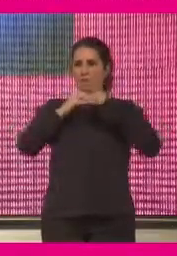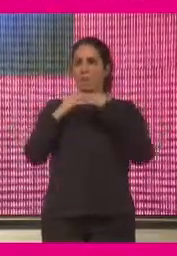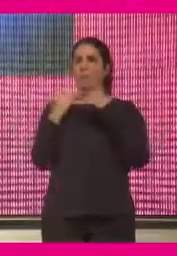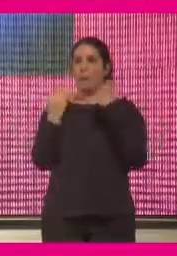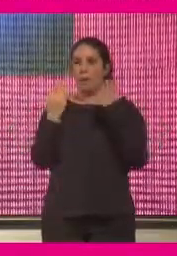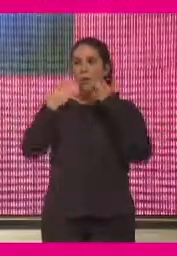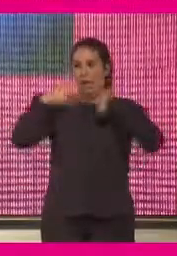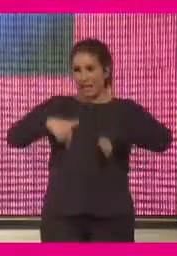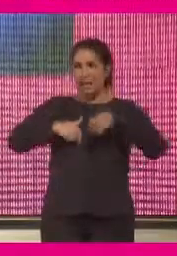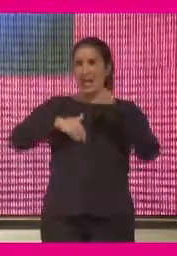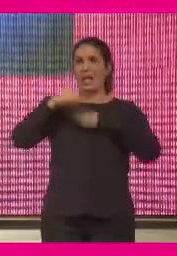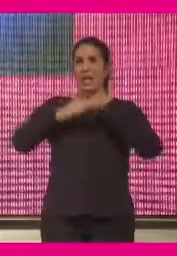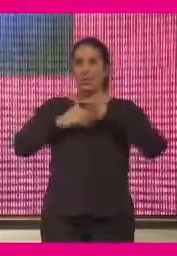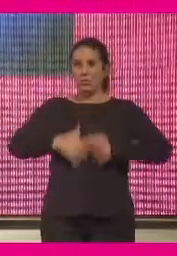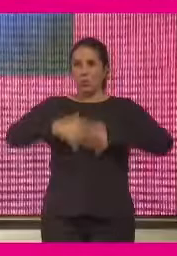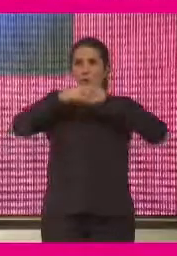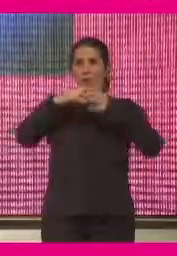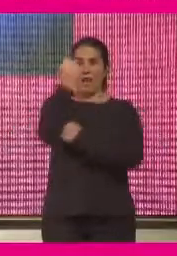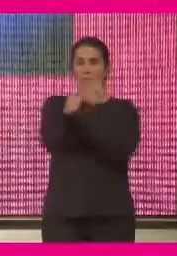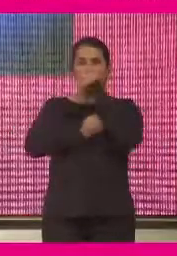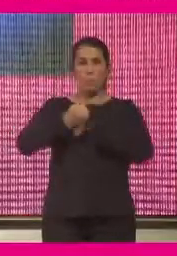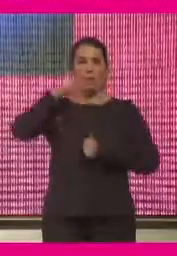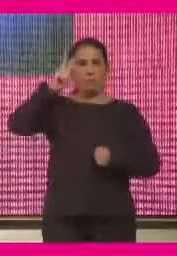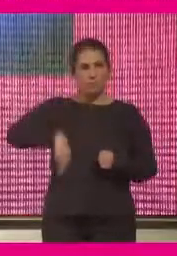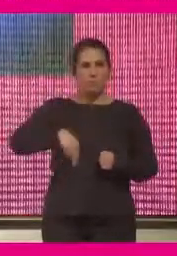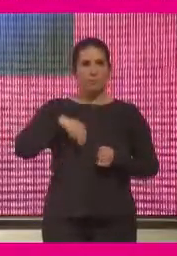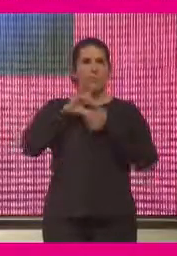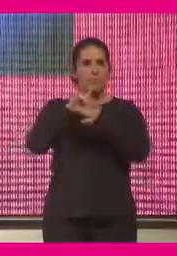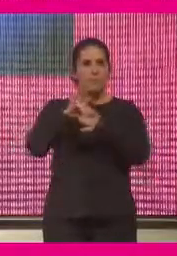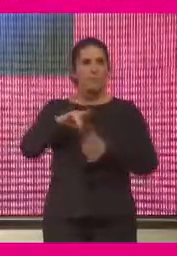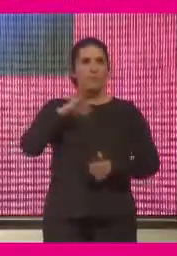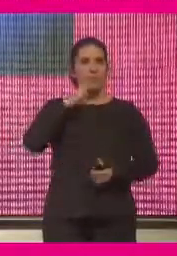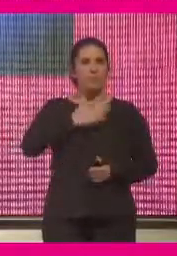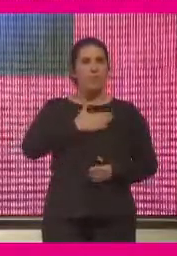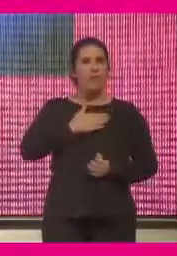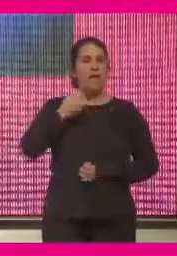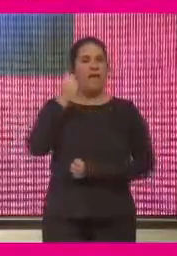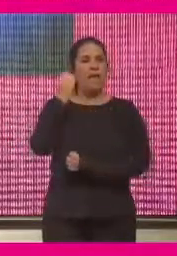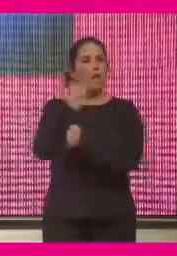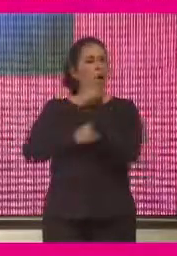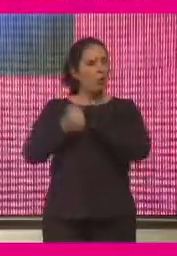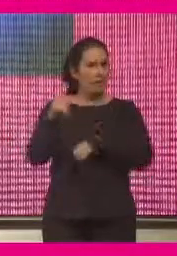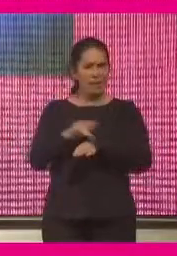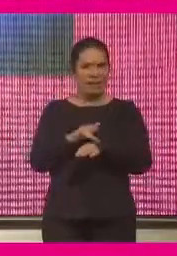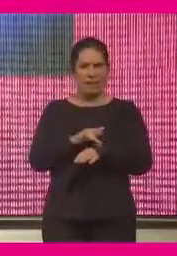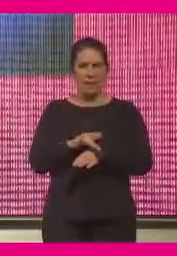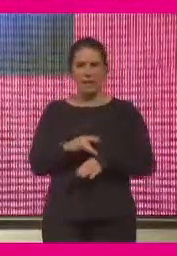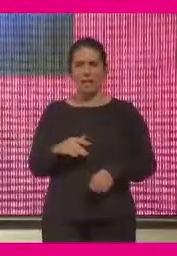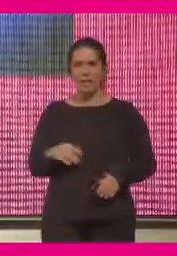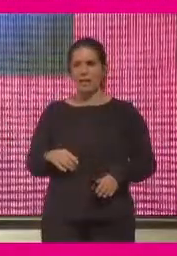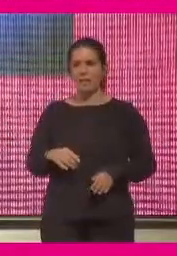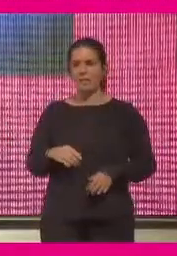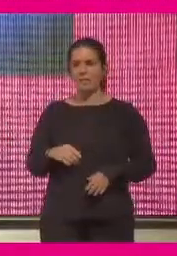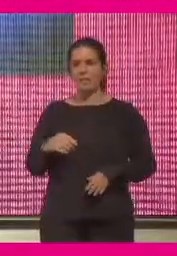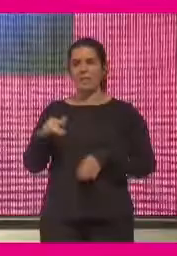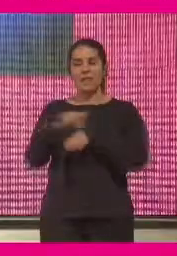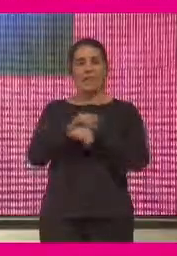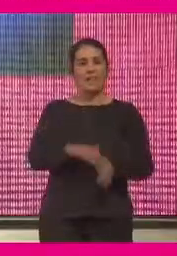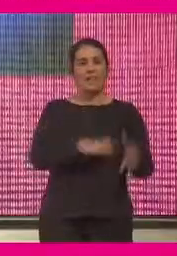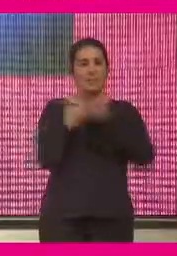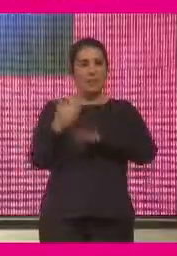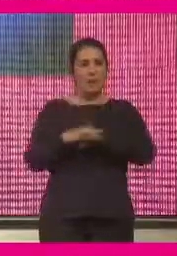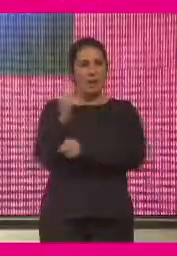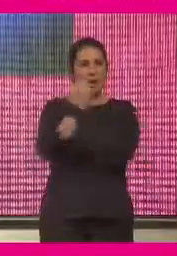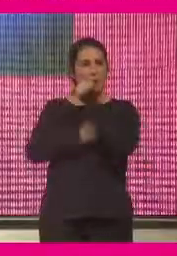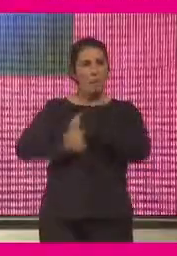le escapa que esta reconstrucción económica es una reconstrucción en clave de economía digital. Y una digitalización para una economía